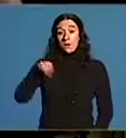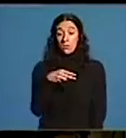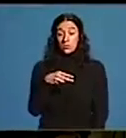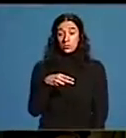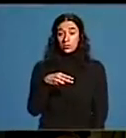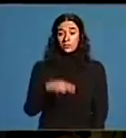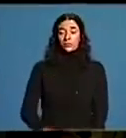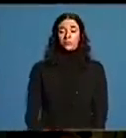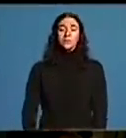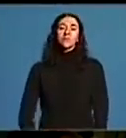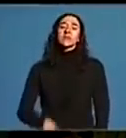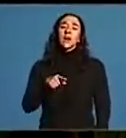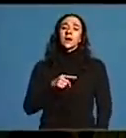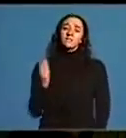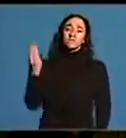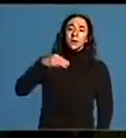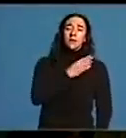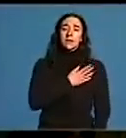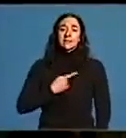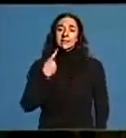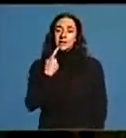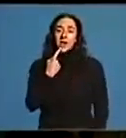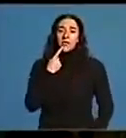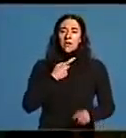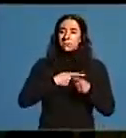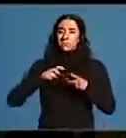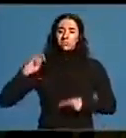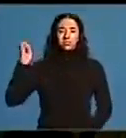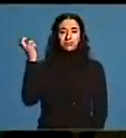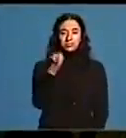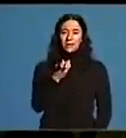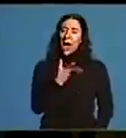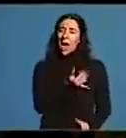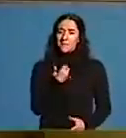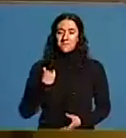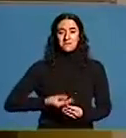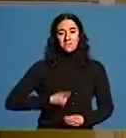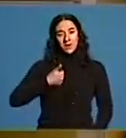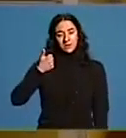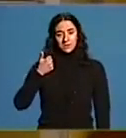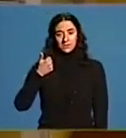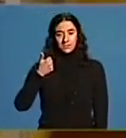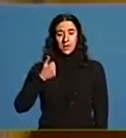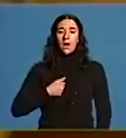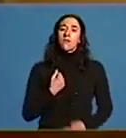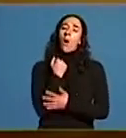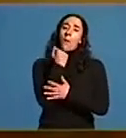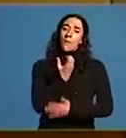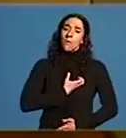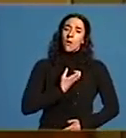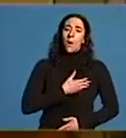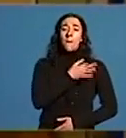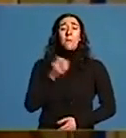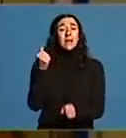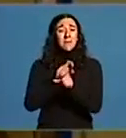2009. Este incremento reflítese no aumento das actividades destinadas ao desenvolvemento das TIC na provincia prestando apoio aos consellos divulgando